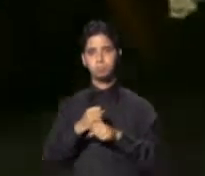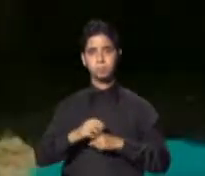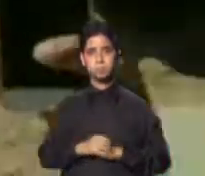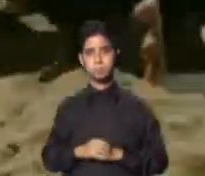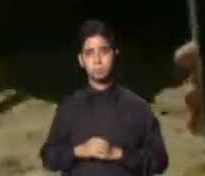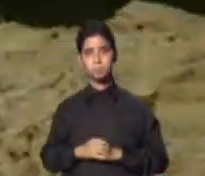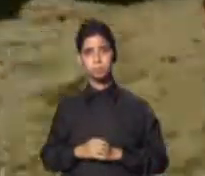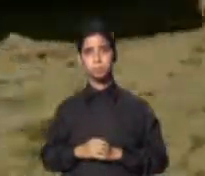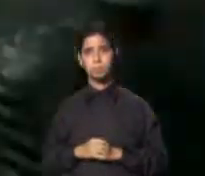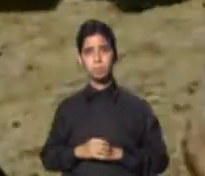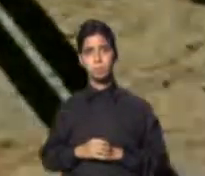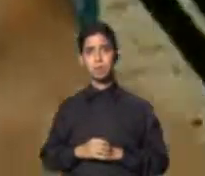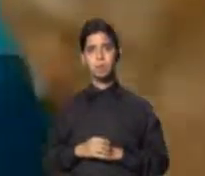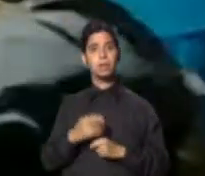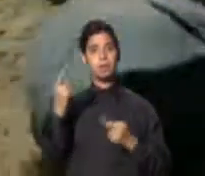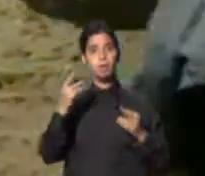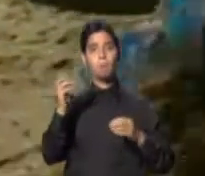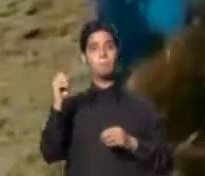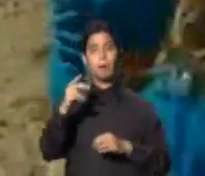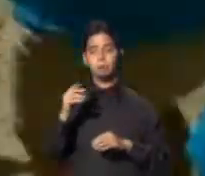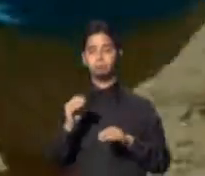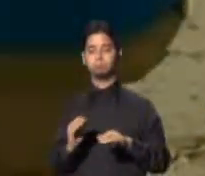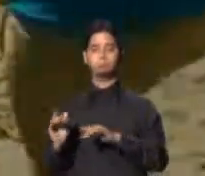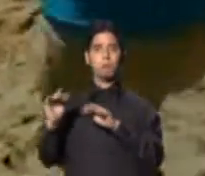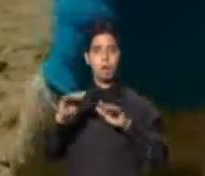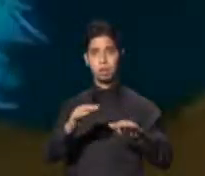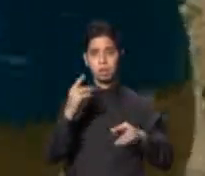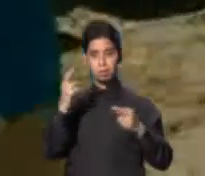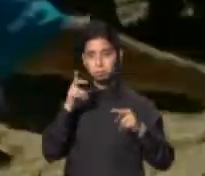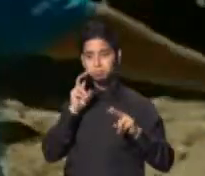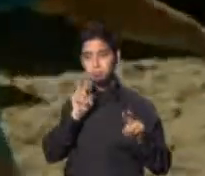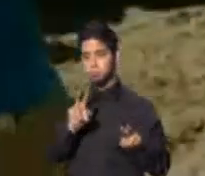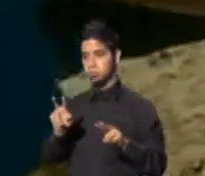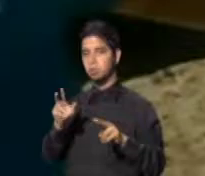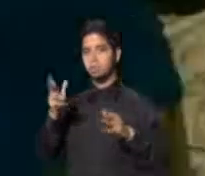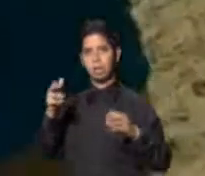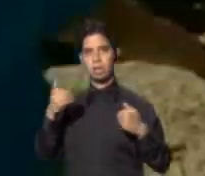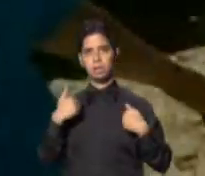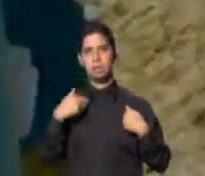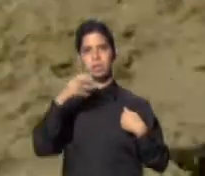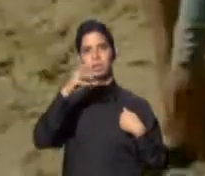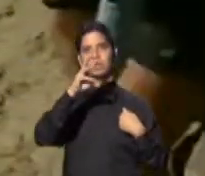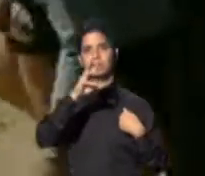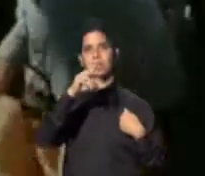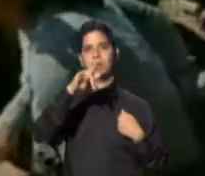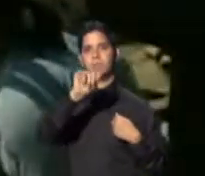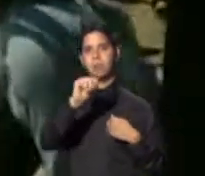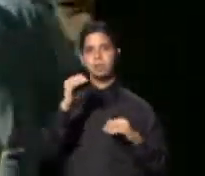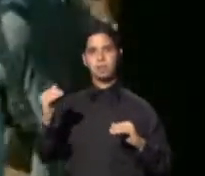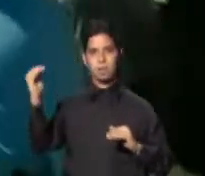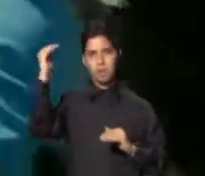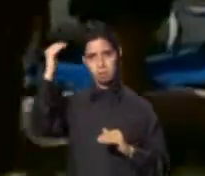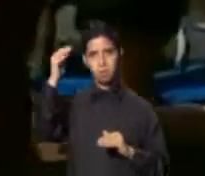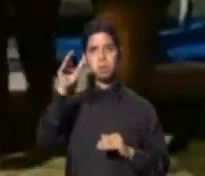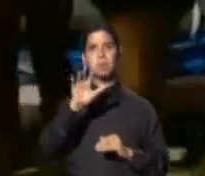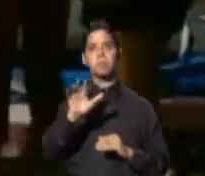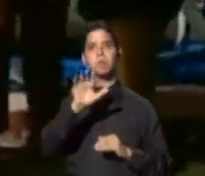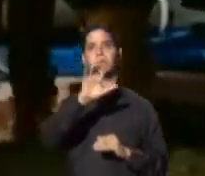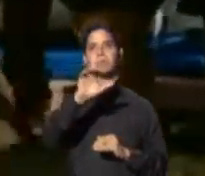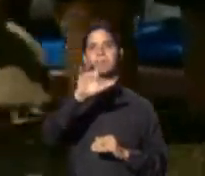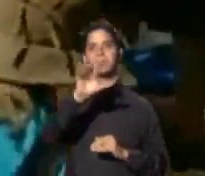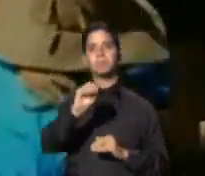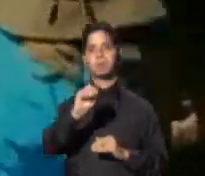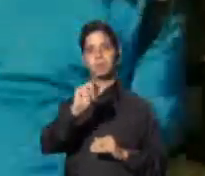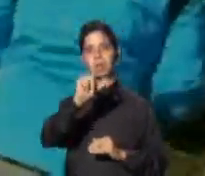regreso al mar se produjo debido a que ambos cumplieron con los requisitos de medir sobre seis pies de alto y pesar más de 550 libras.